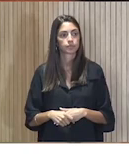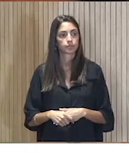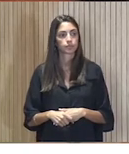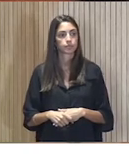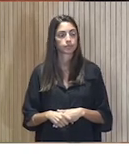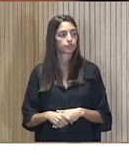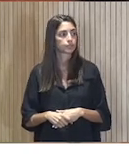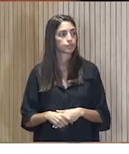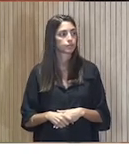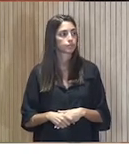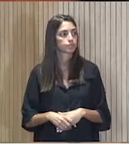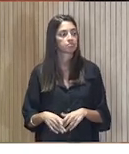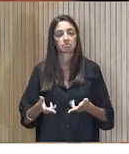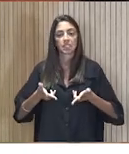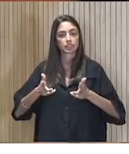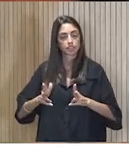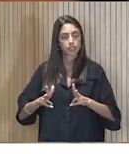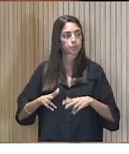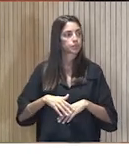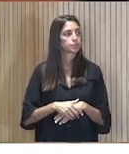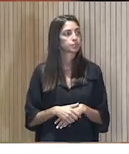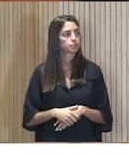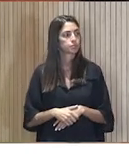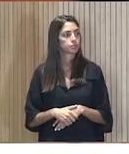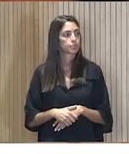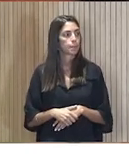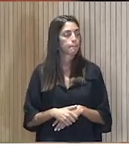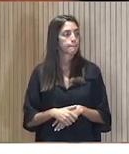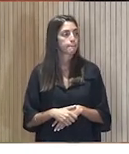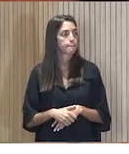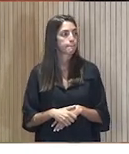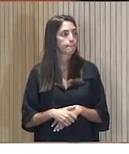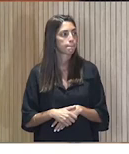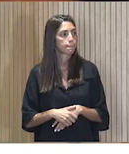¿Cómo nos sentamos? Ahí tienes tu nombre. Venga.